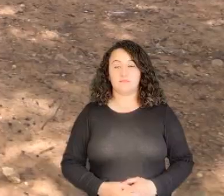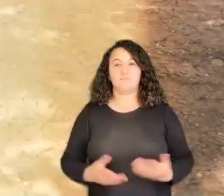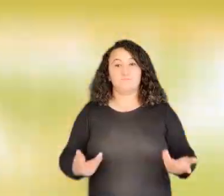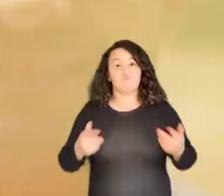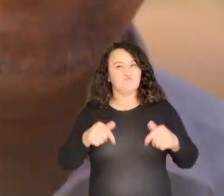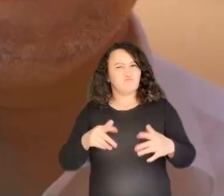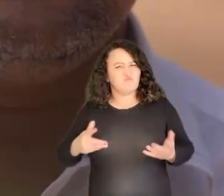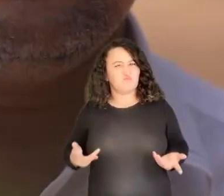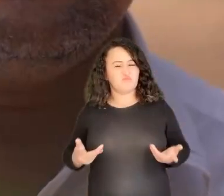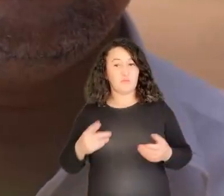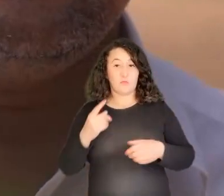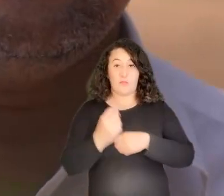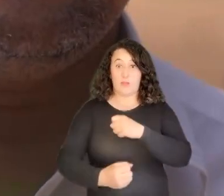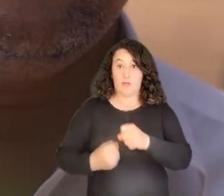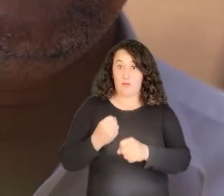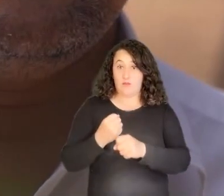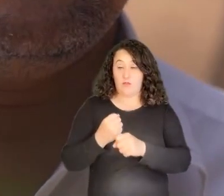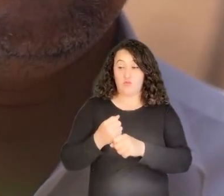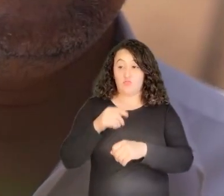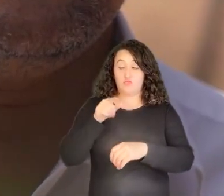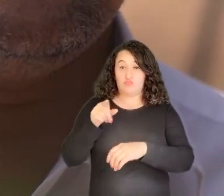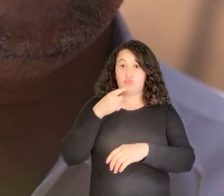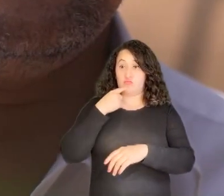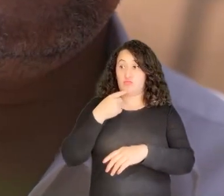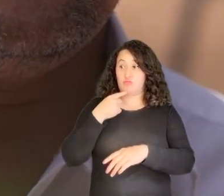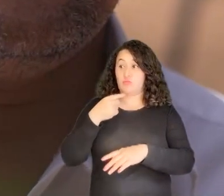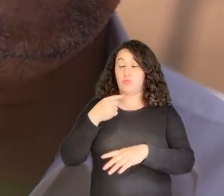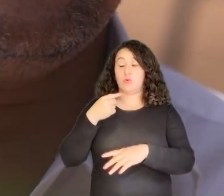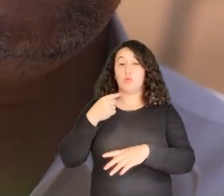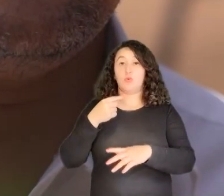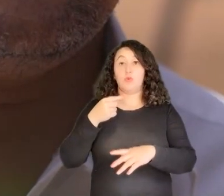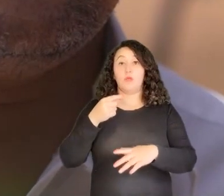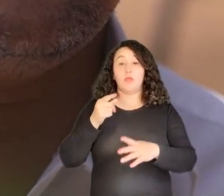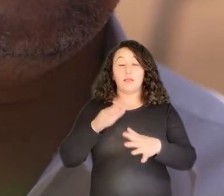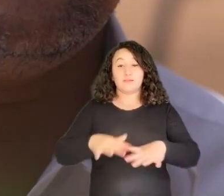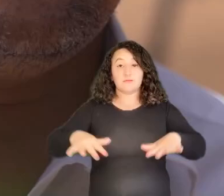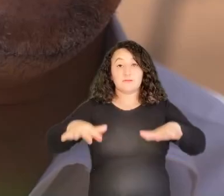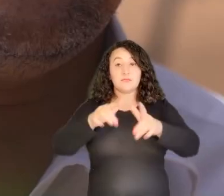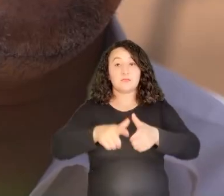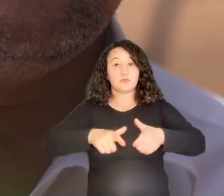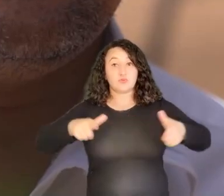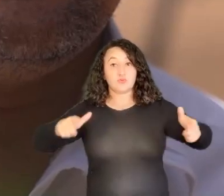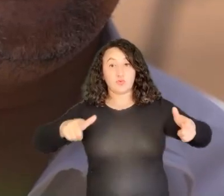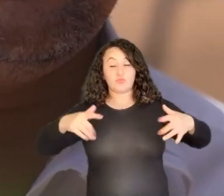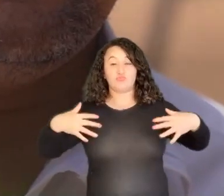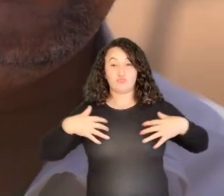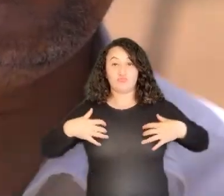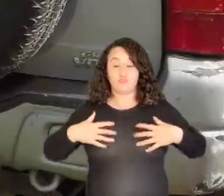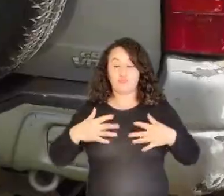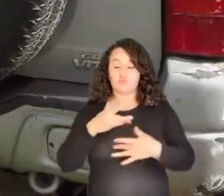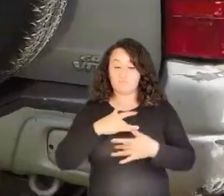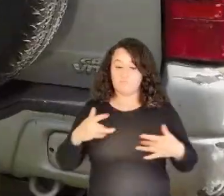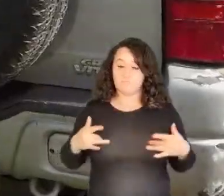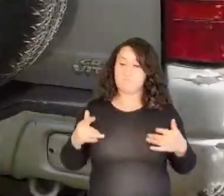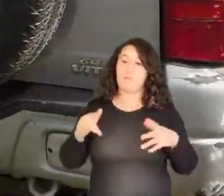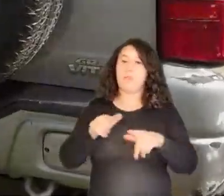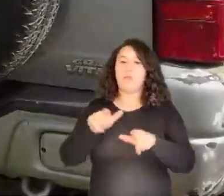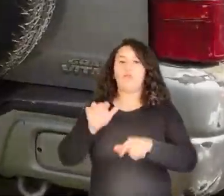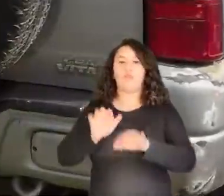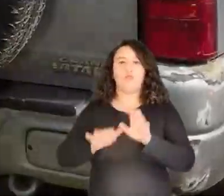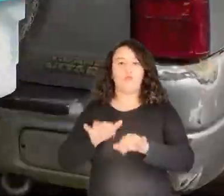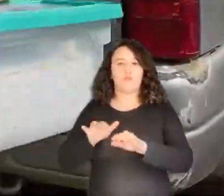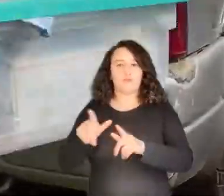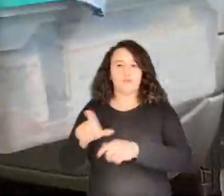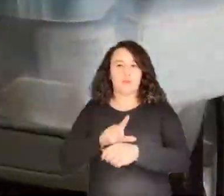Nos encontramos con Melanio Cordero, responsable de la Estrategia de Extensión Zoosanitaria del ICA en el departamento de la Guajira y con el equipo de la